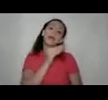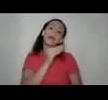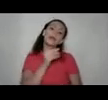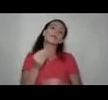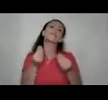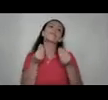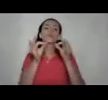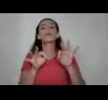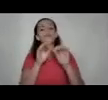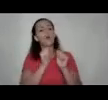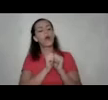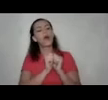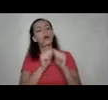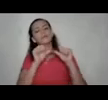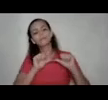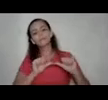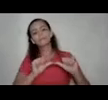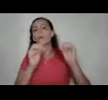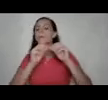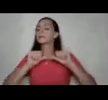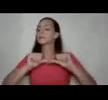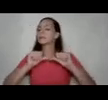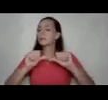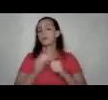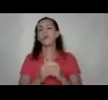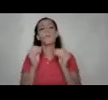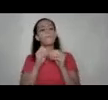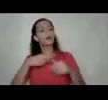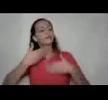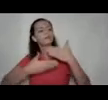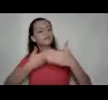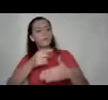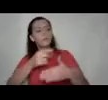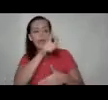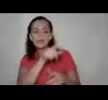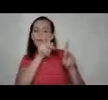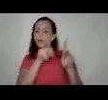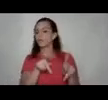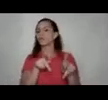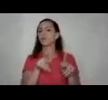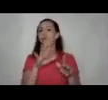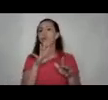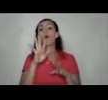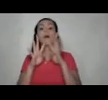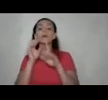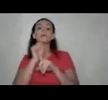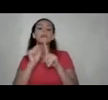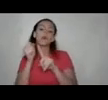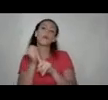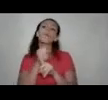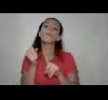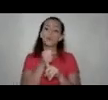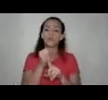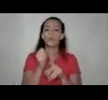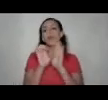va a ser muy importante un acompañamiento entonces más seguido más continuo hacia esa persona sobre todo cuando hablamos de situaciones de violencia